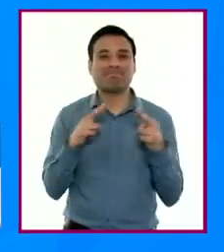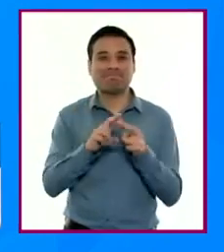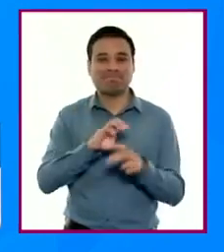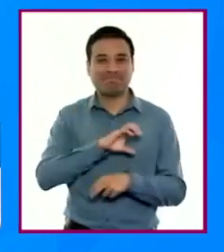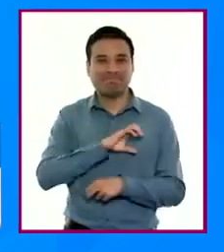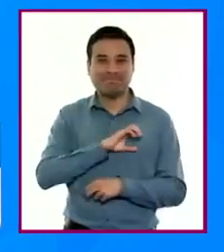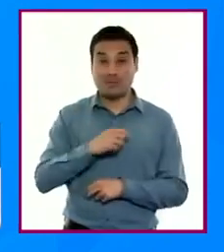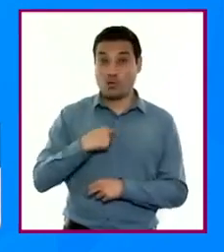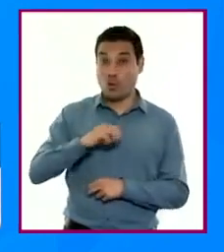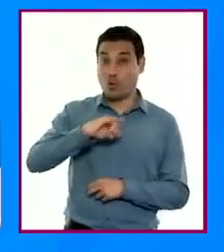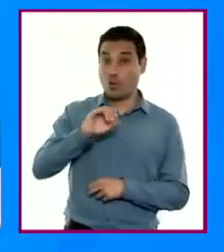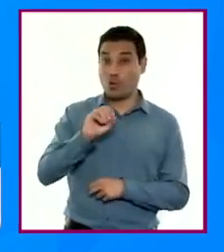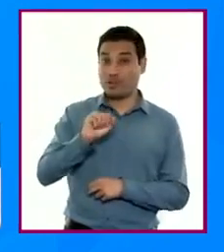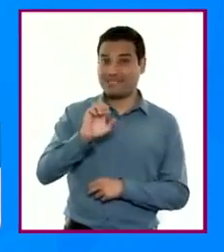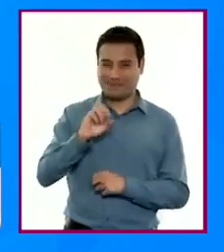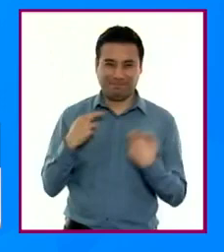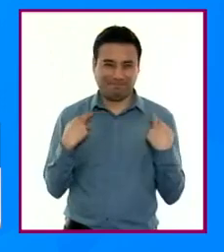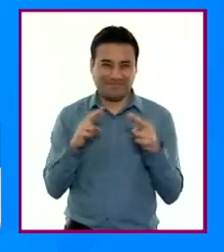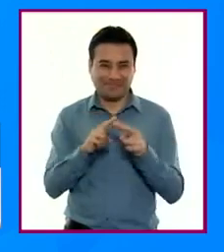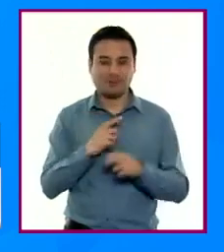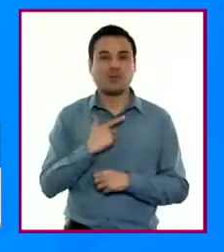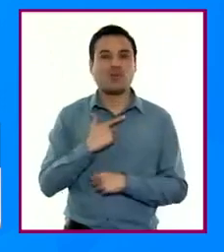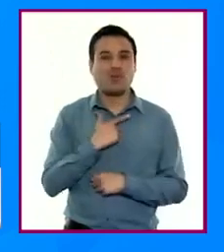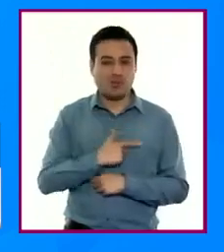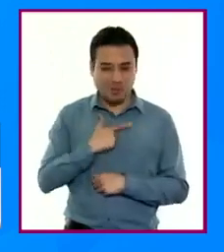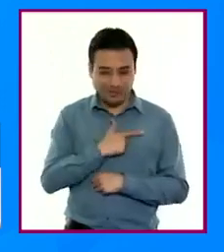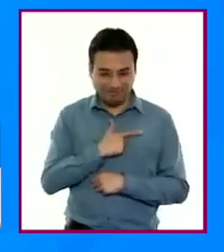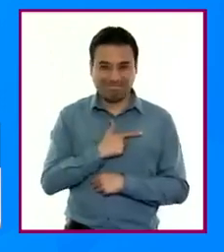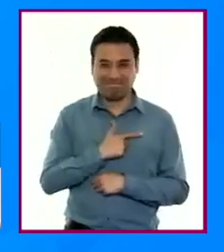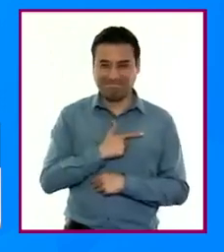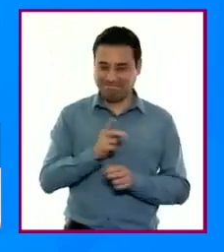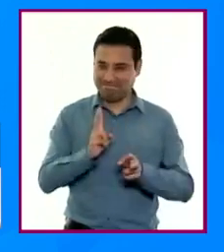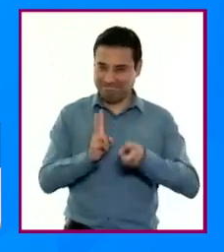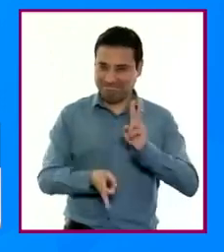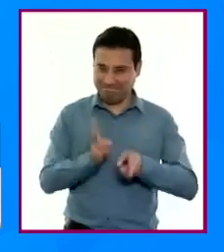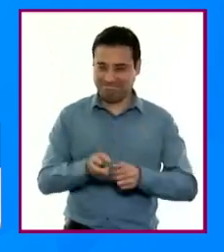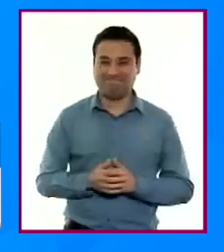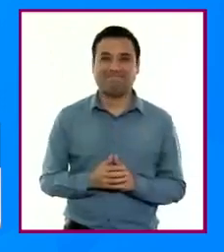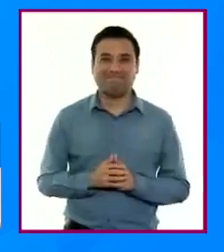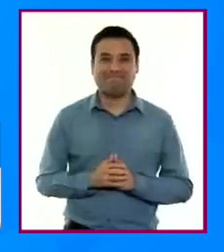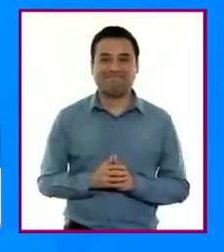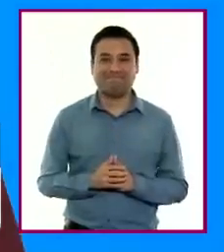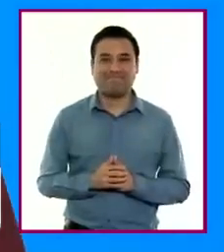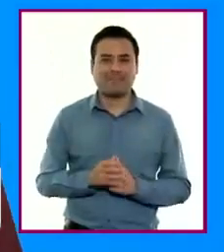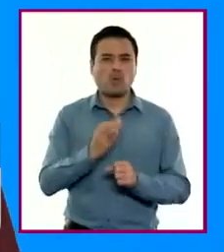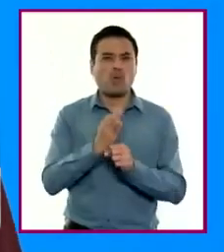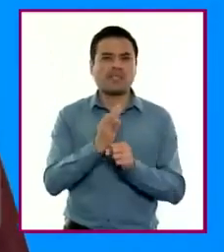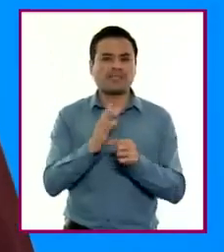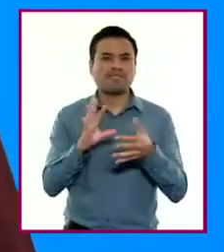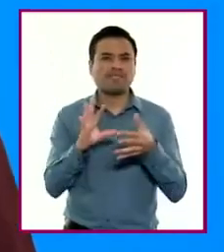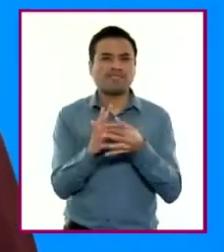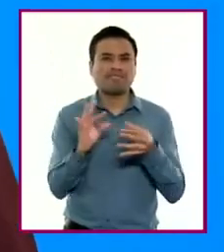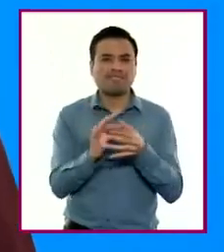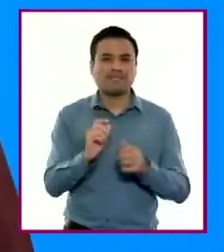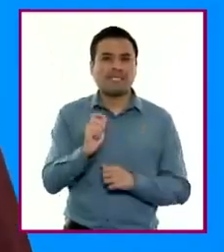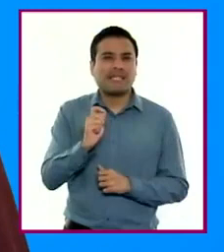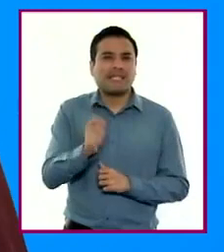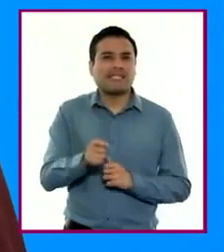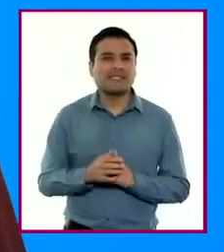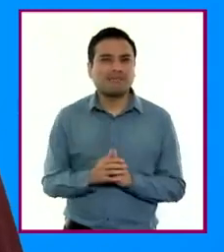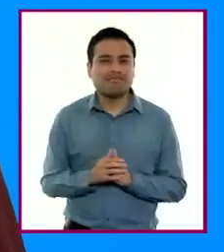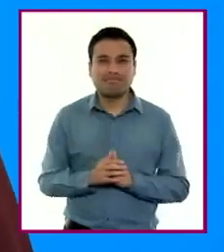estimadas y estimados docentes? Soy el maestro José Luis y también es un gusto acompañarlos en esta sesión de trabajo. Compartiremos con ustedes